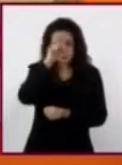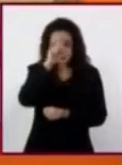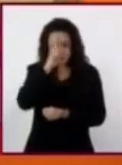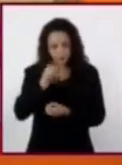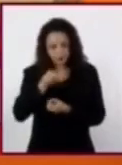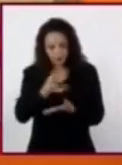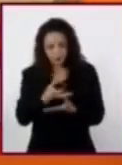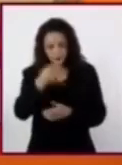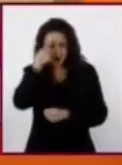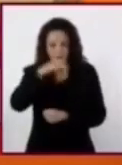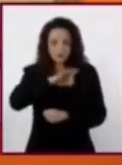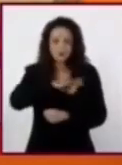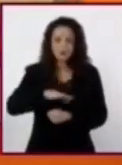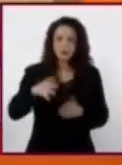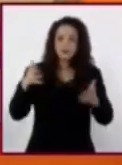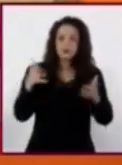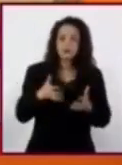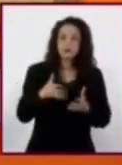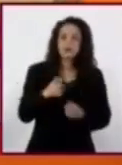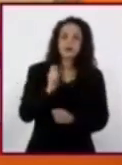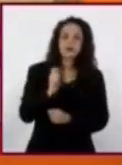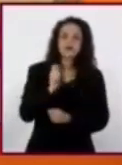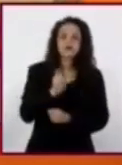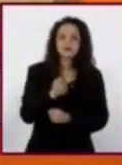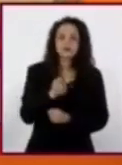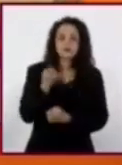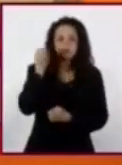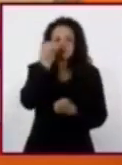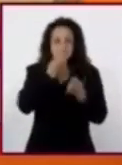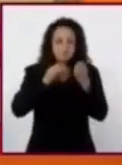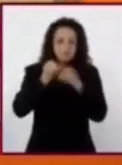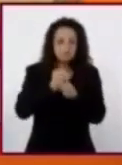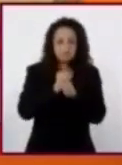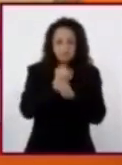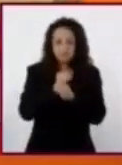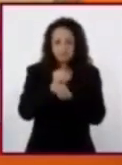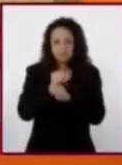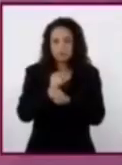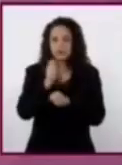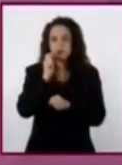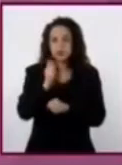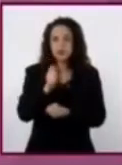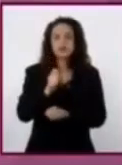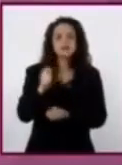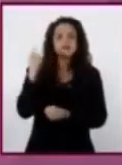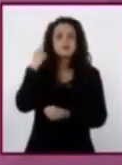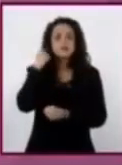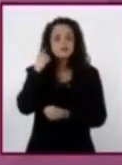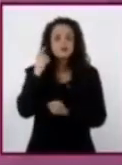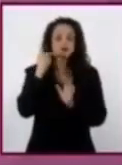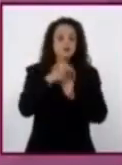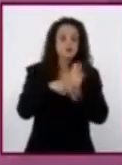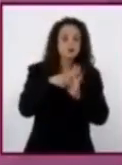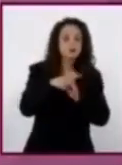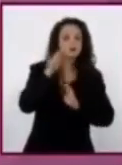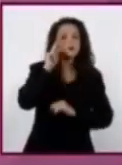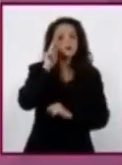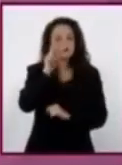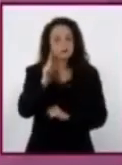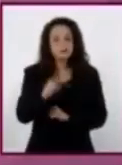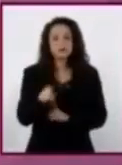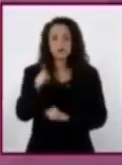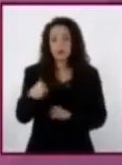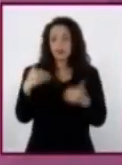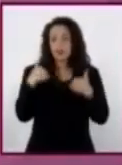para realizar el análisis de materiales audiovisuales. Deberán tener en cuenta que